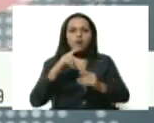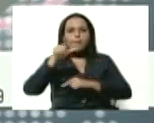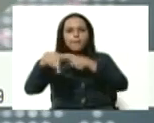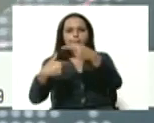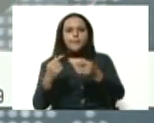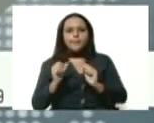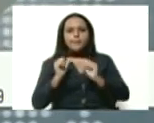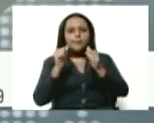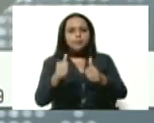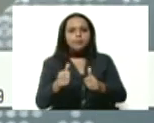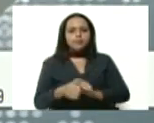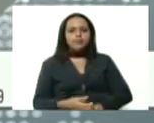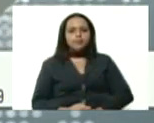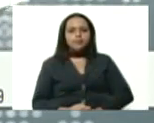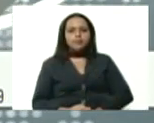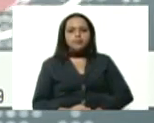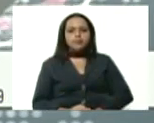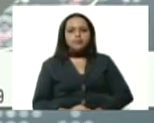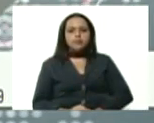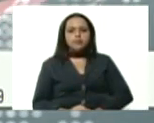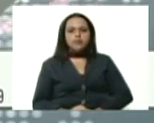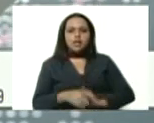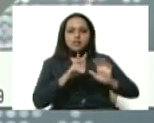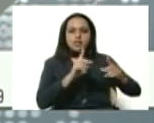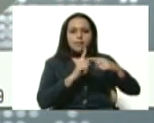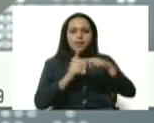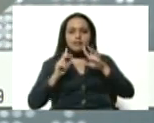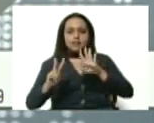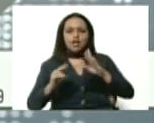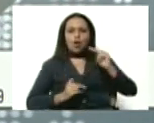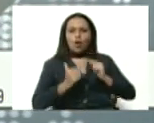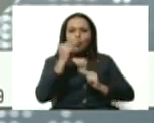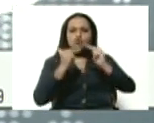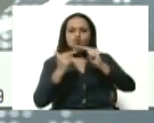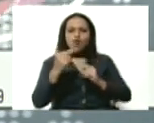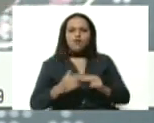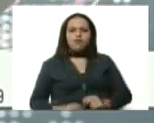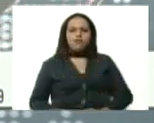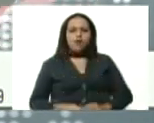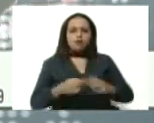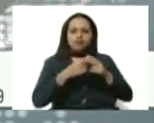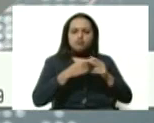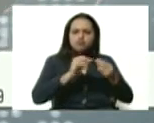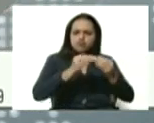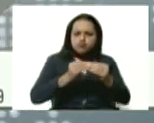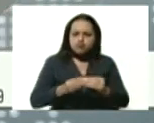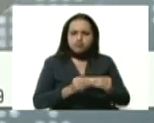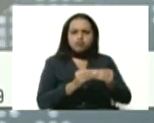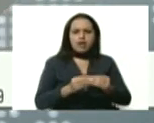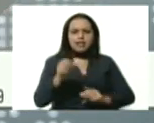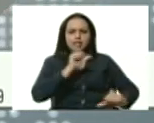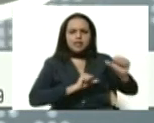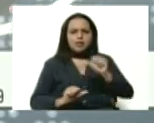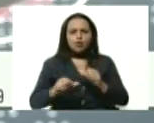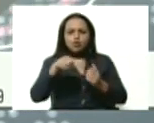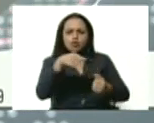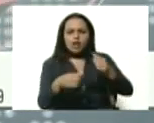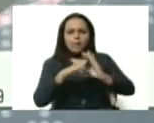7 más 7, son los sectores de la construcción, carretería, industria química, transporte, salud,